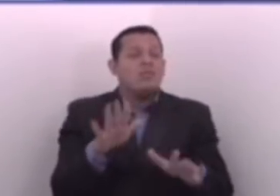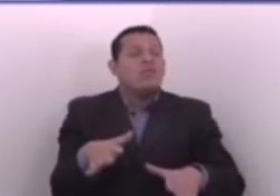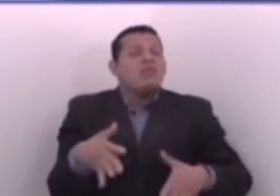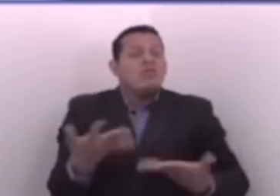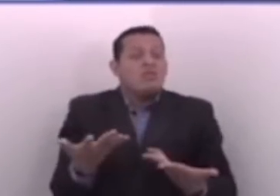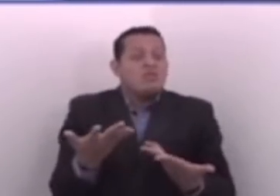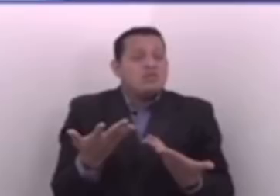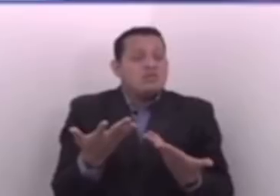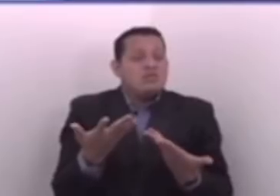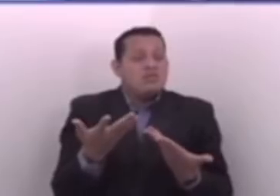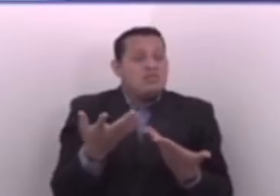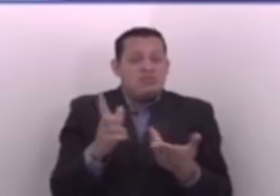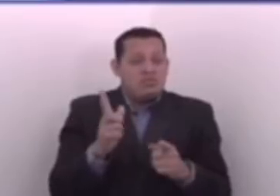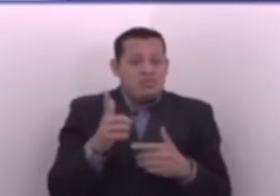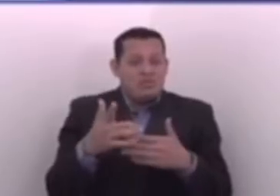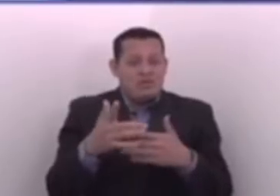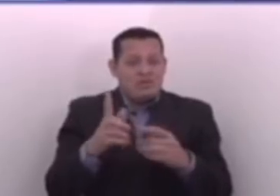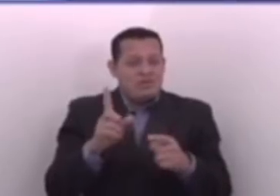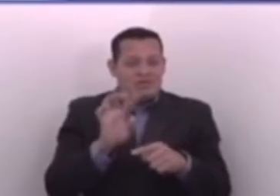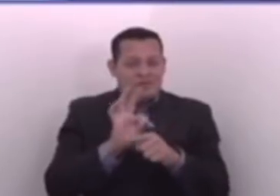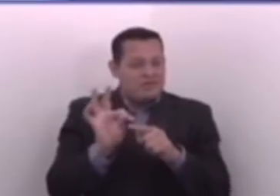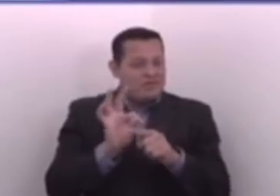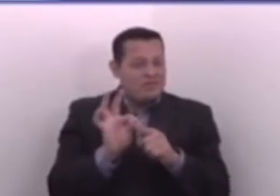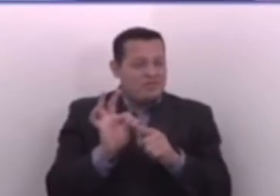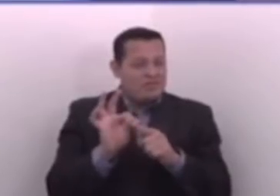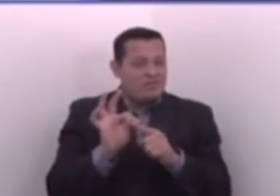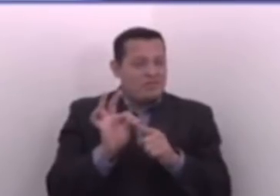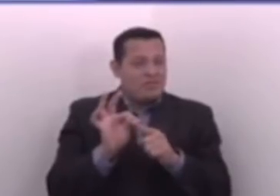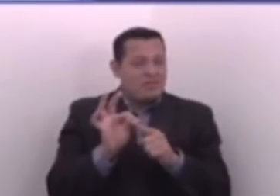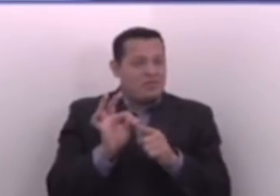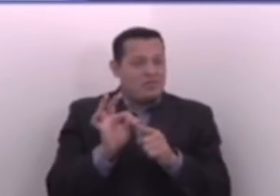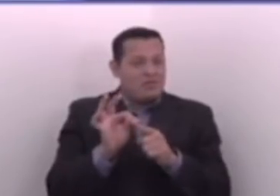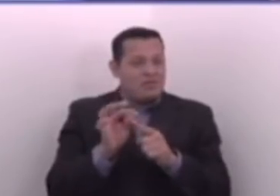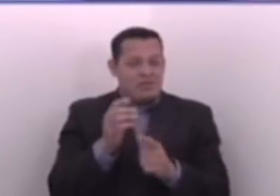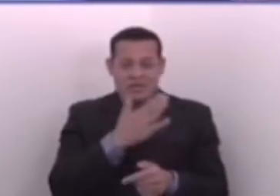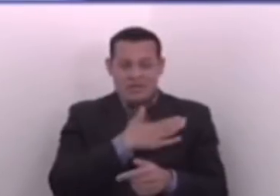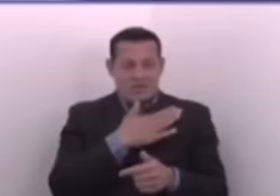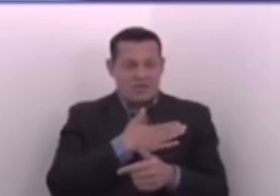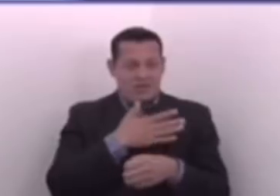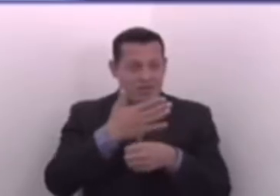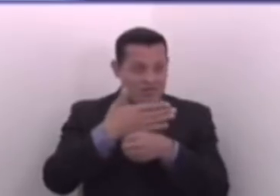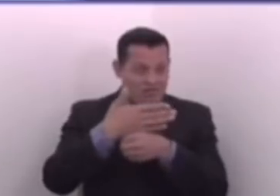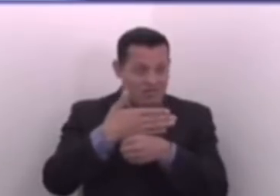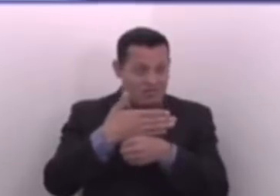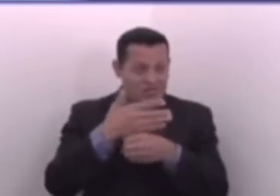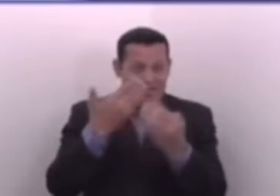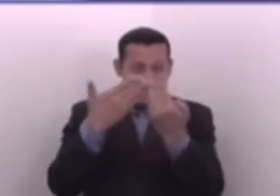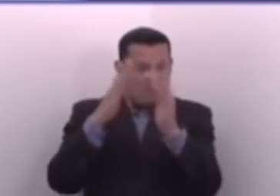desnaturalizando las funciones que tiene el Parlamento.